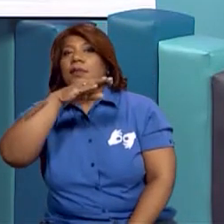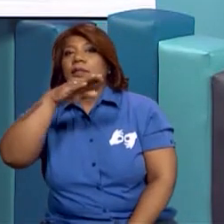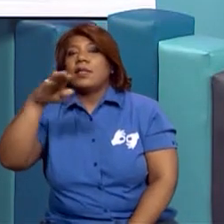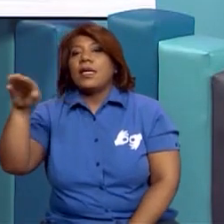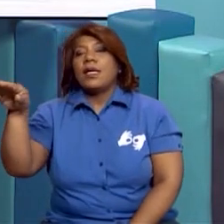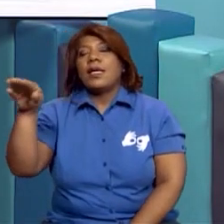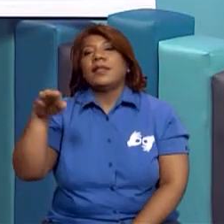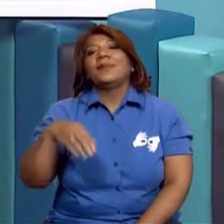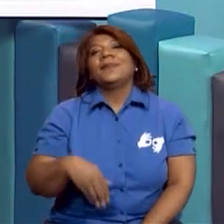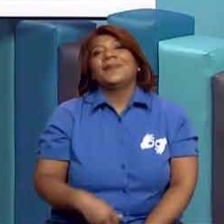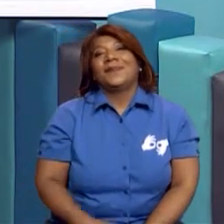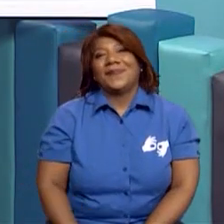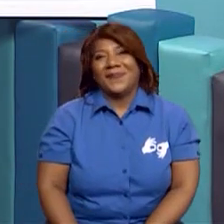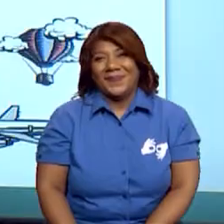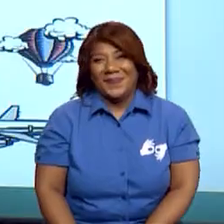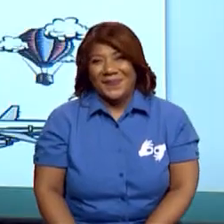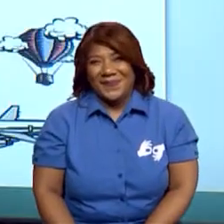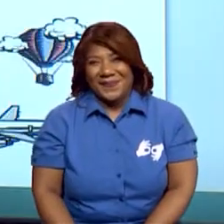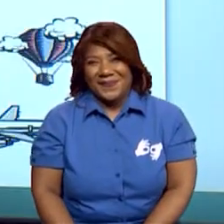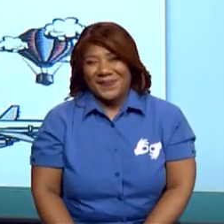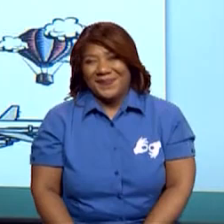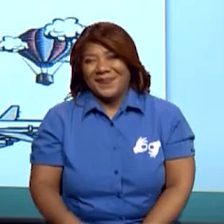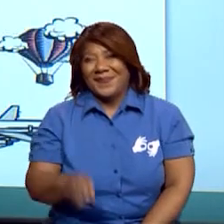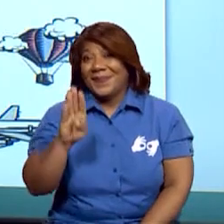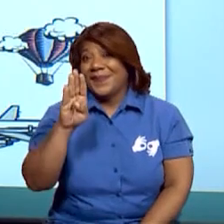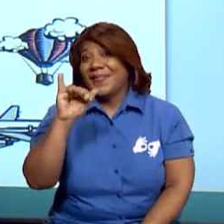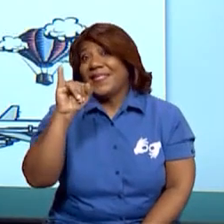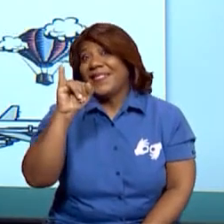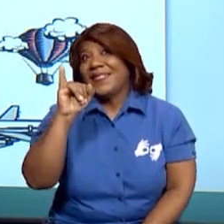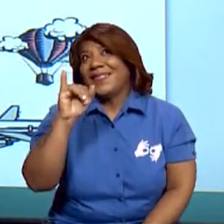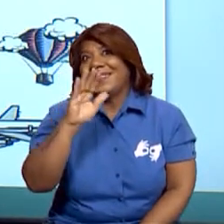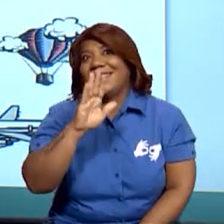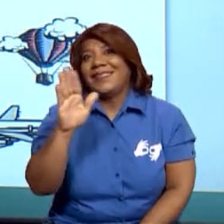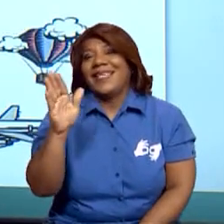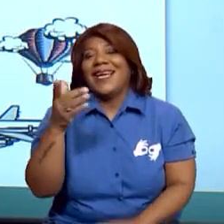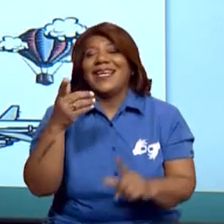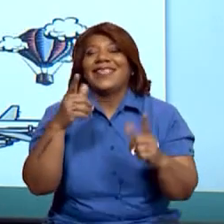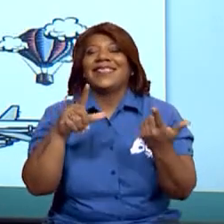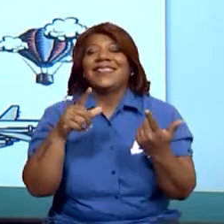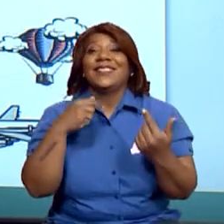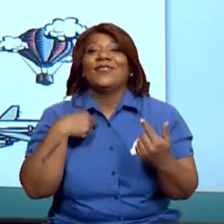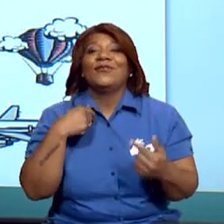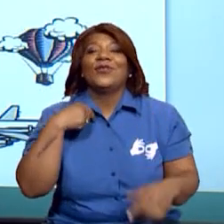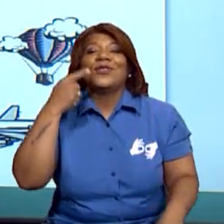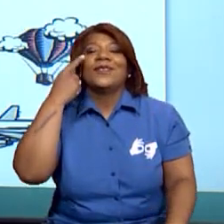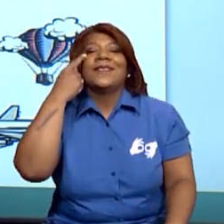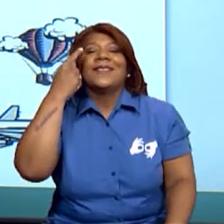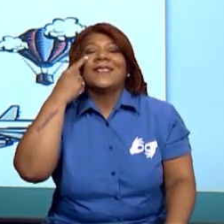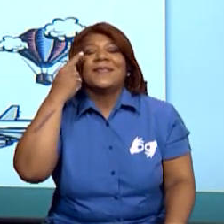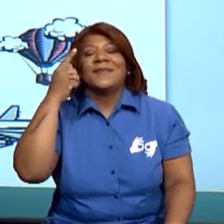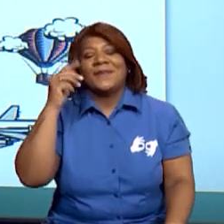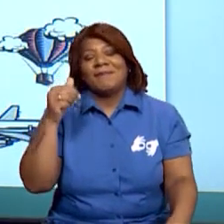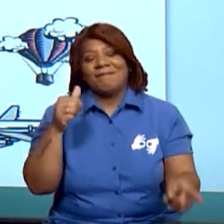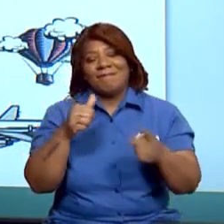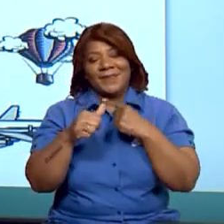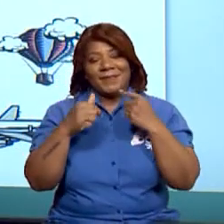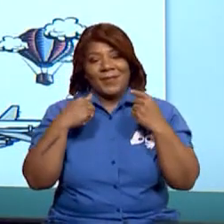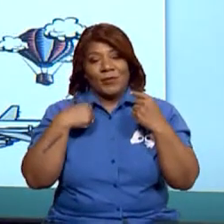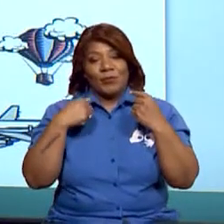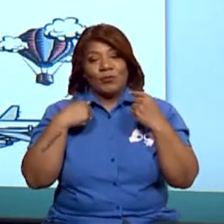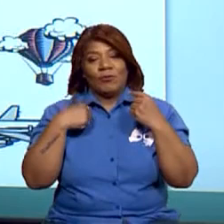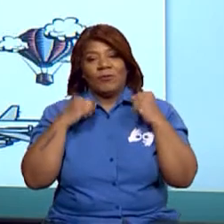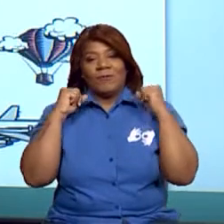Ah, y aquí está la B. ¿Qué letra seguiría la I, verdad? Así que yo creo que va a ser esa.